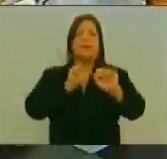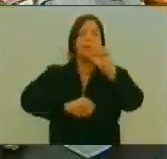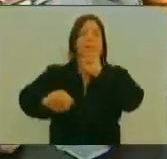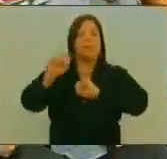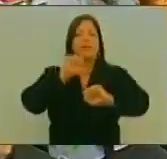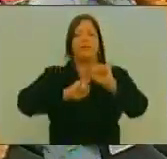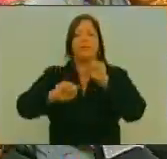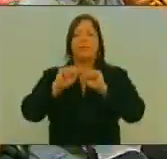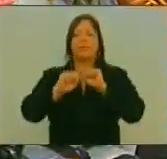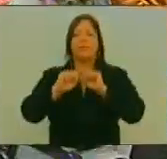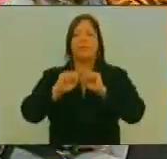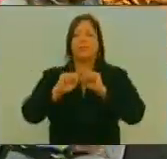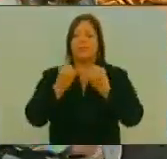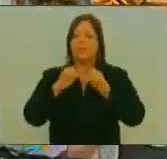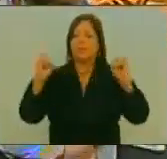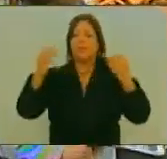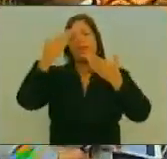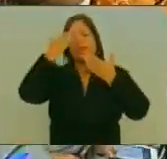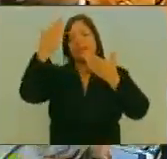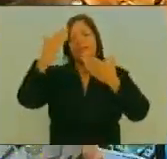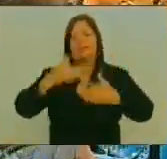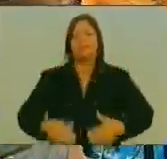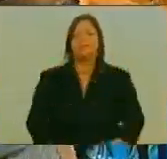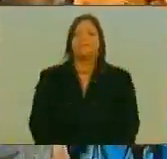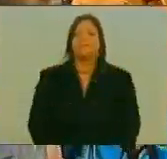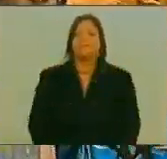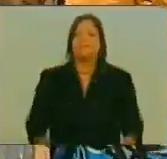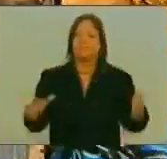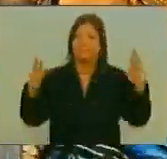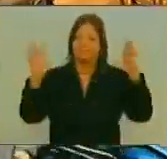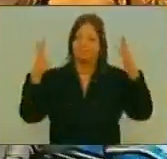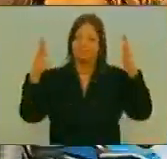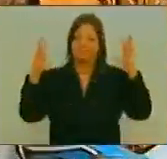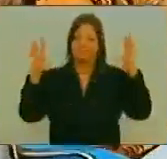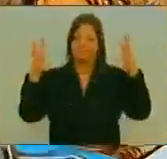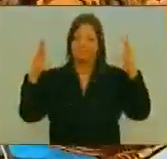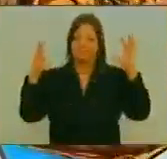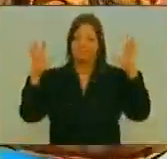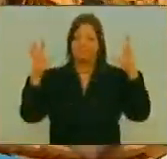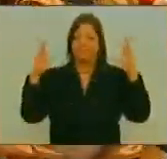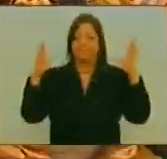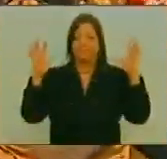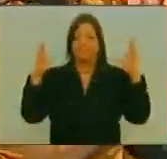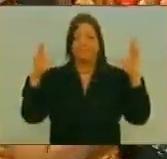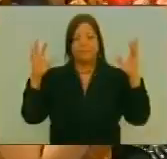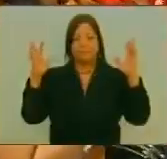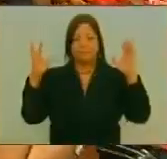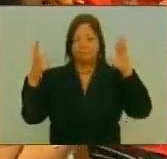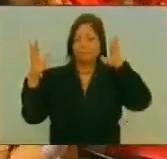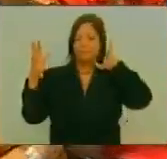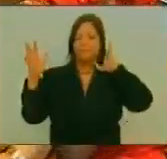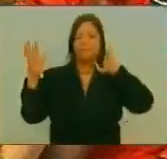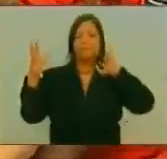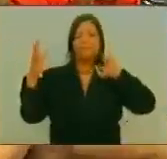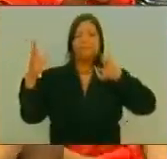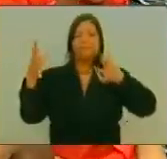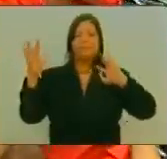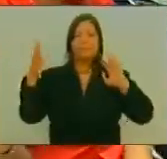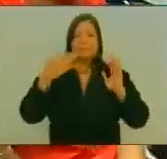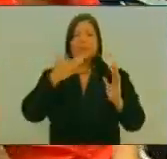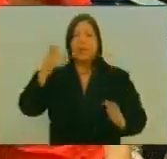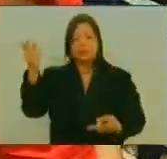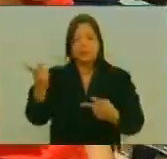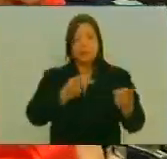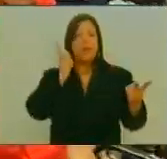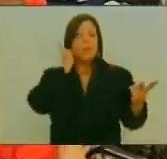Nuestra Soberanía Muchas Gracias Gracias Constituyente Adán Chávez Yo quiero invitar A la